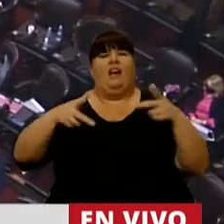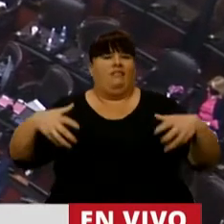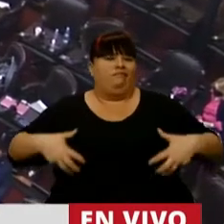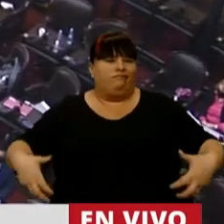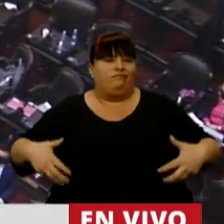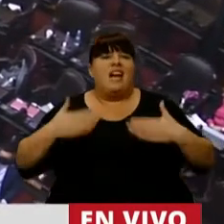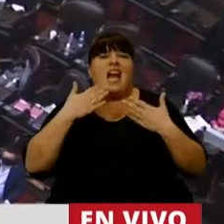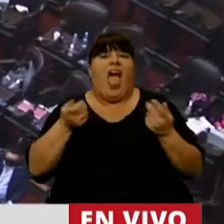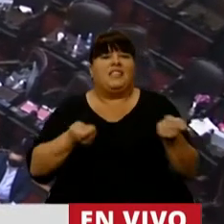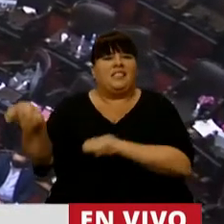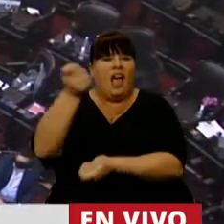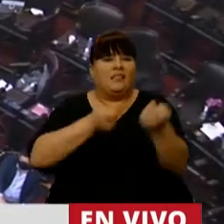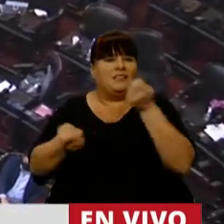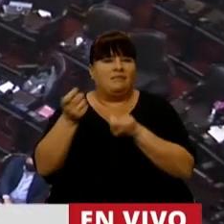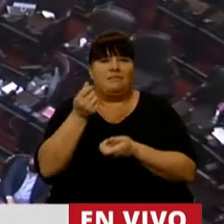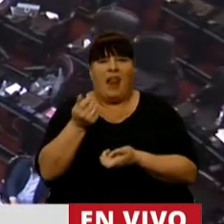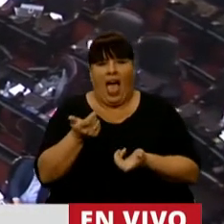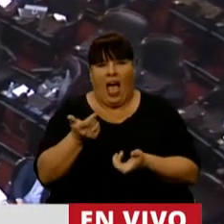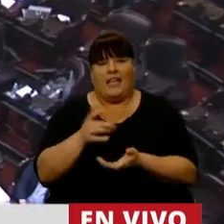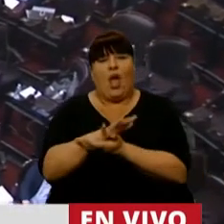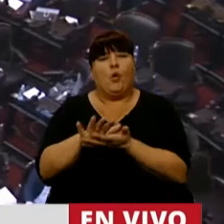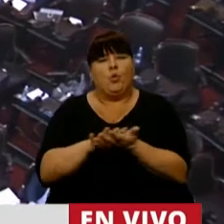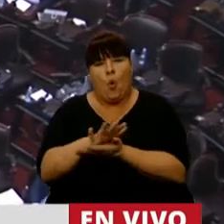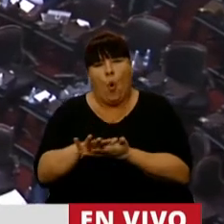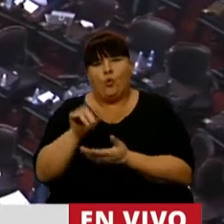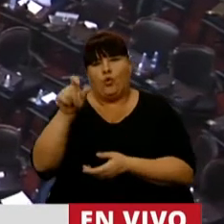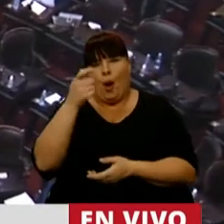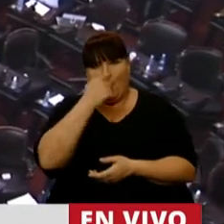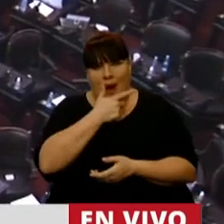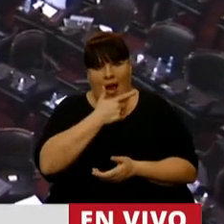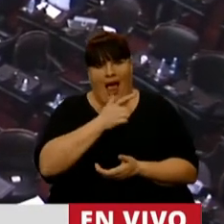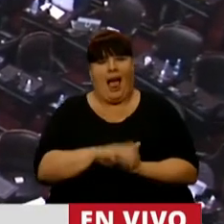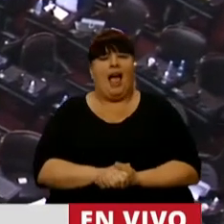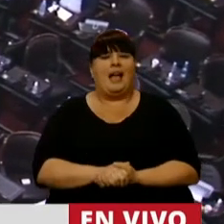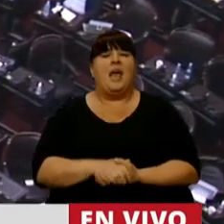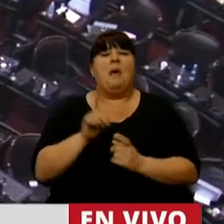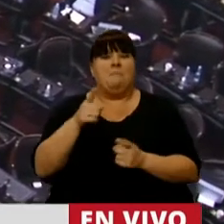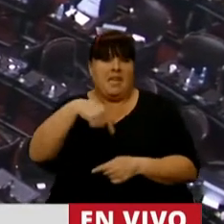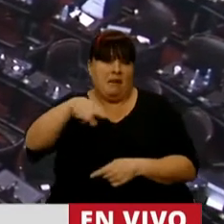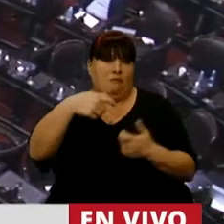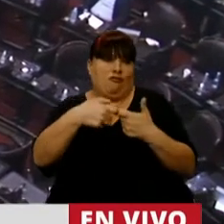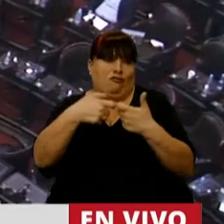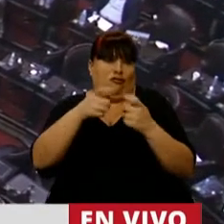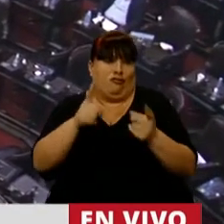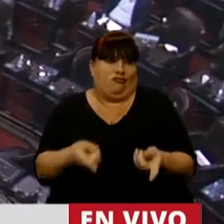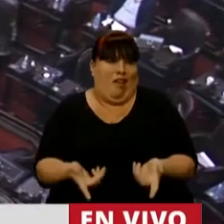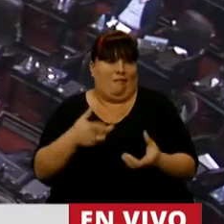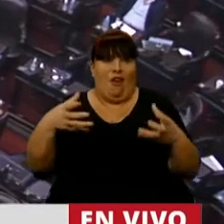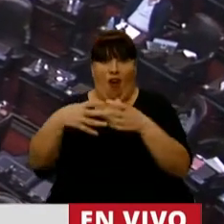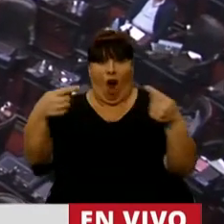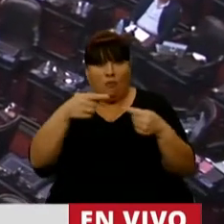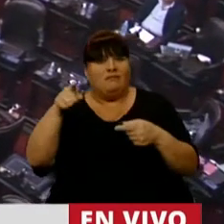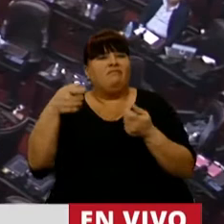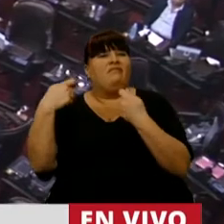bolsillos con la timba financiera fraudulenta del macrismo, de la cual ellos son socios de esta oposición.